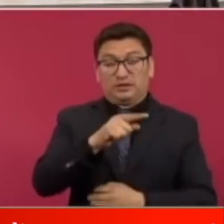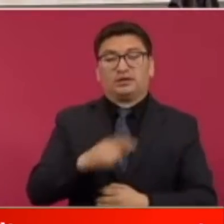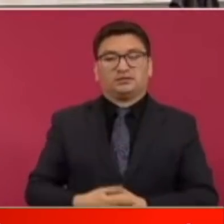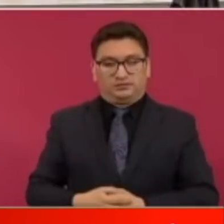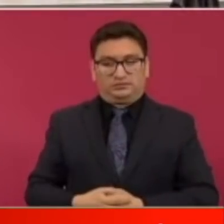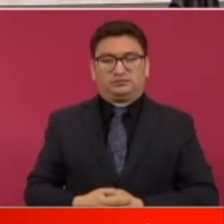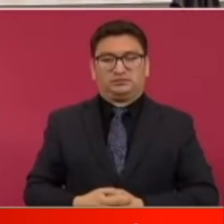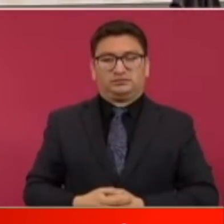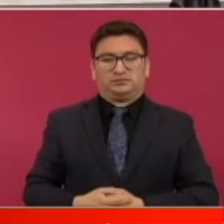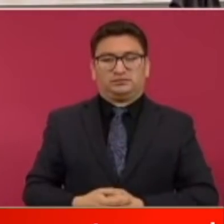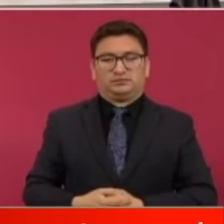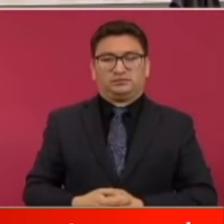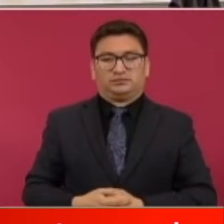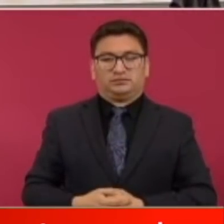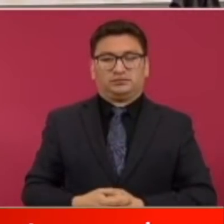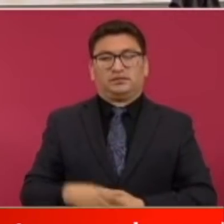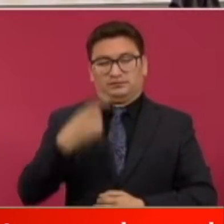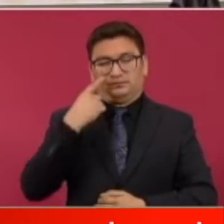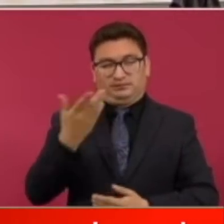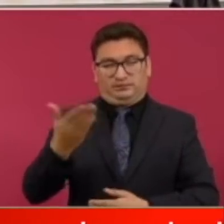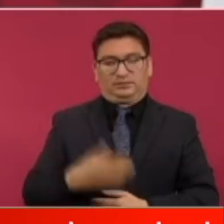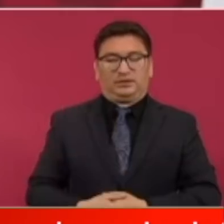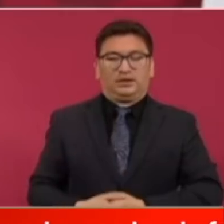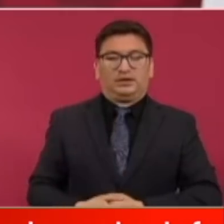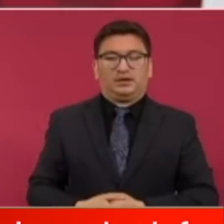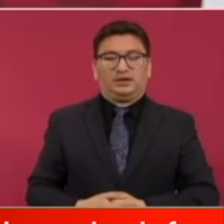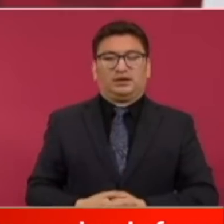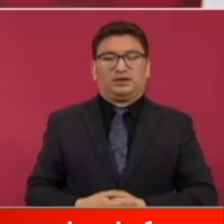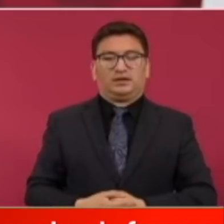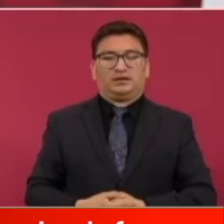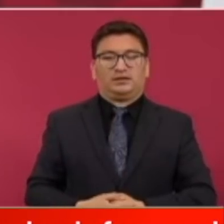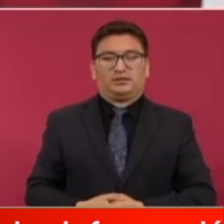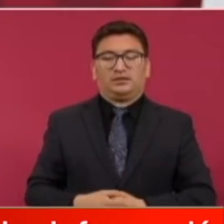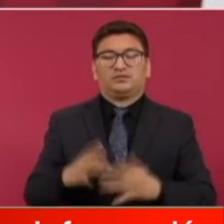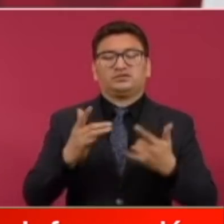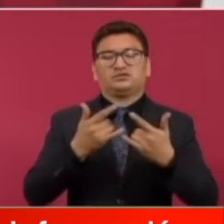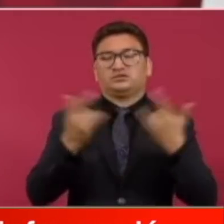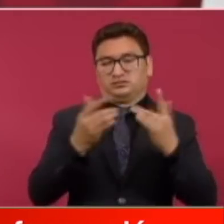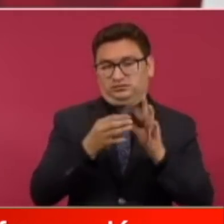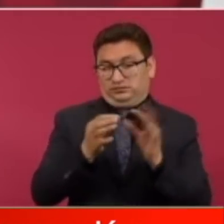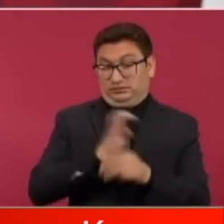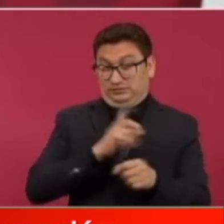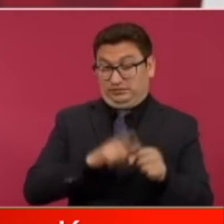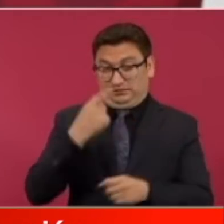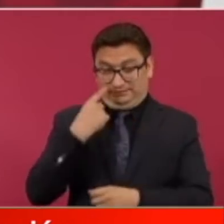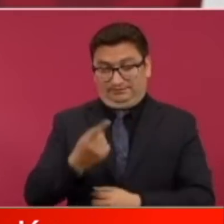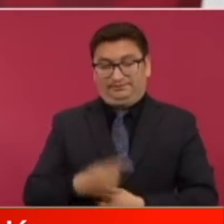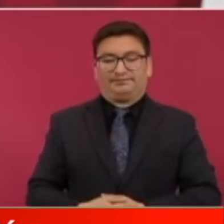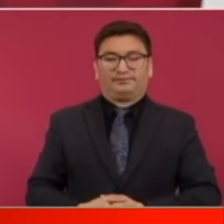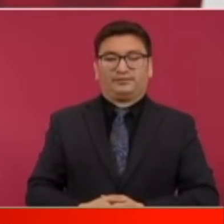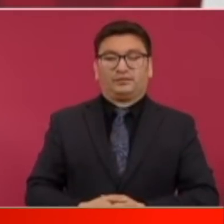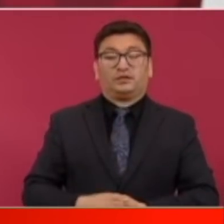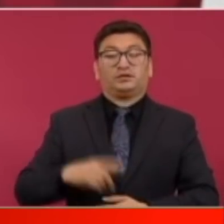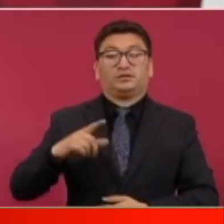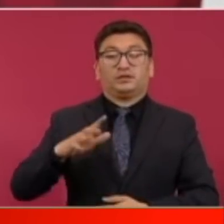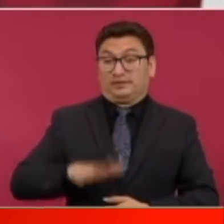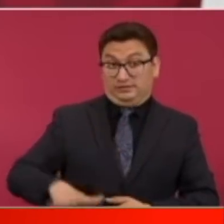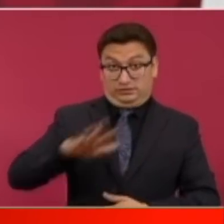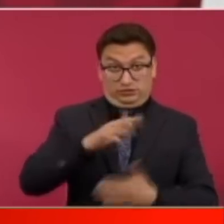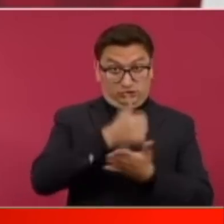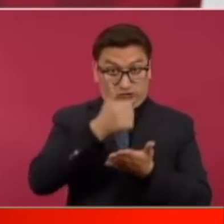fíjense un asunto ¿no? este muy especial el gobierno de la ciudad